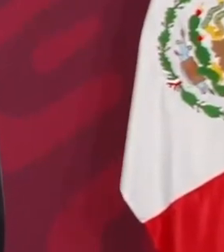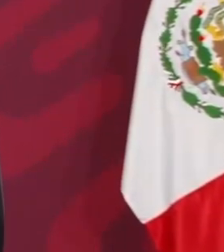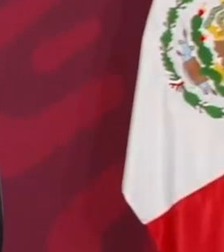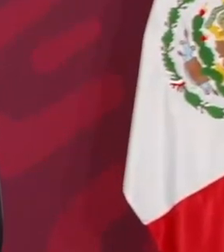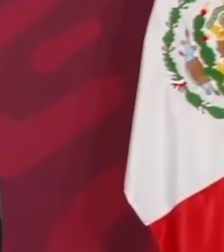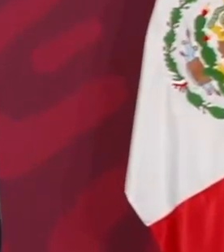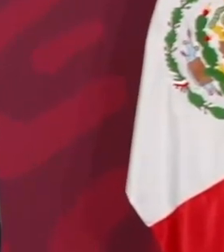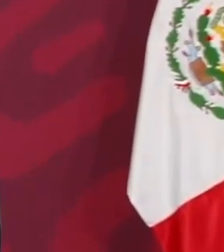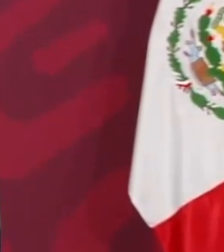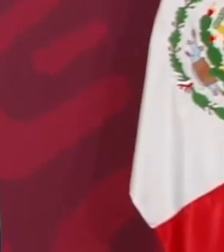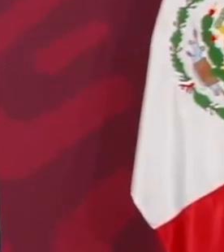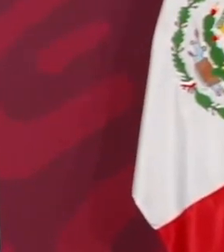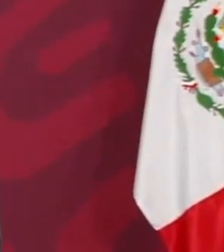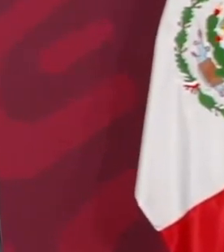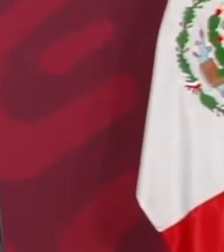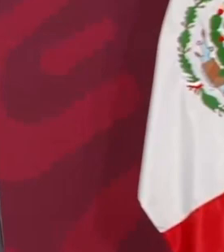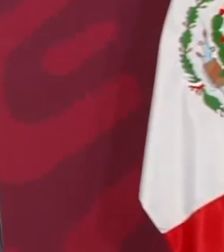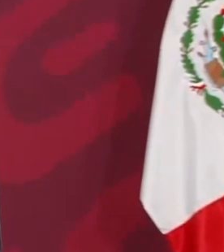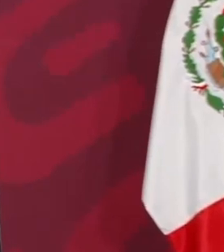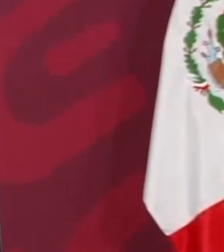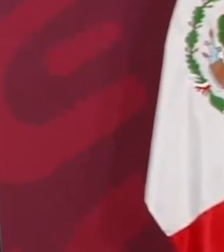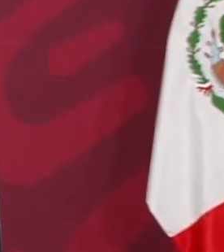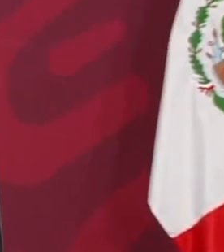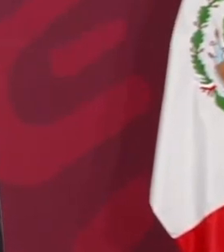Tengo que darle un consejo a un hijo,